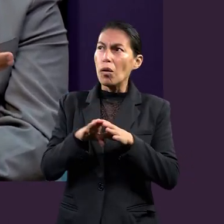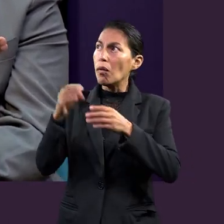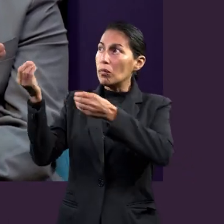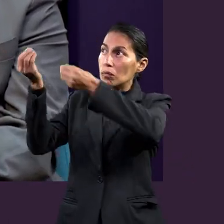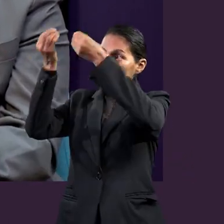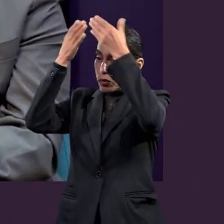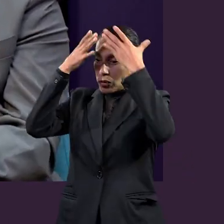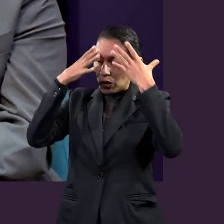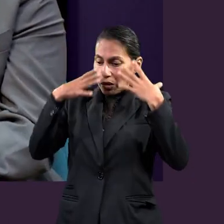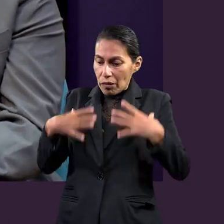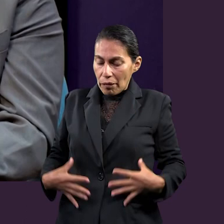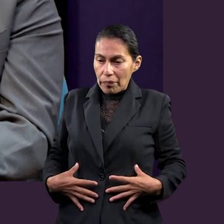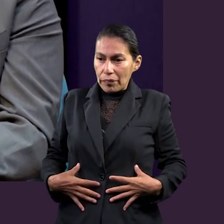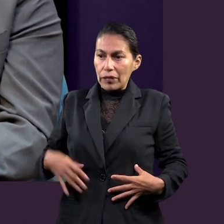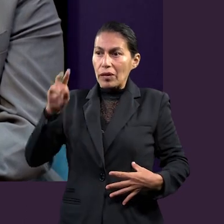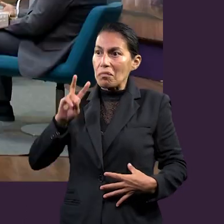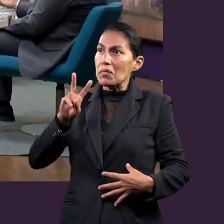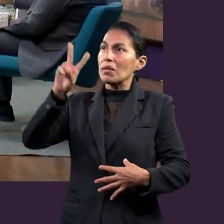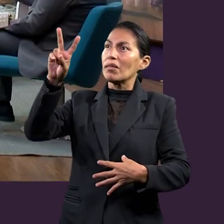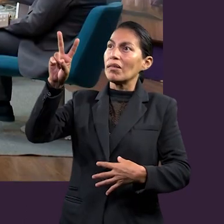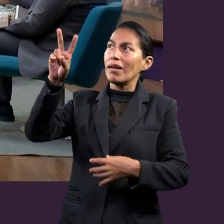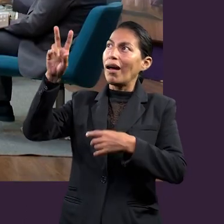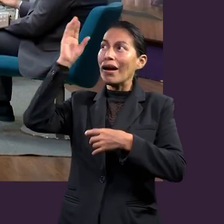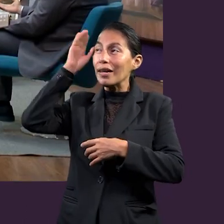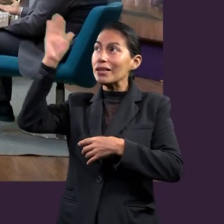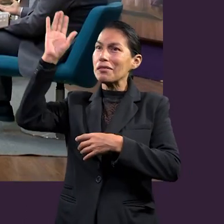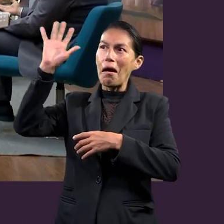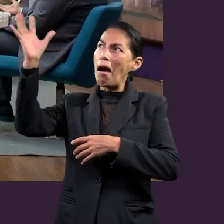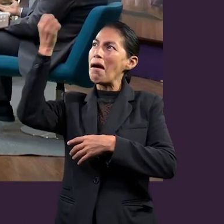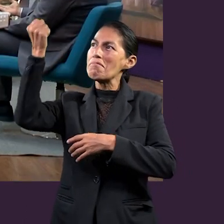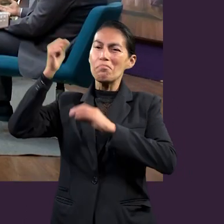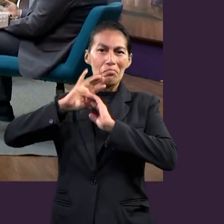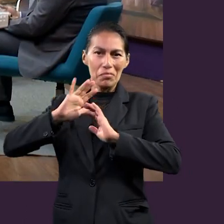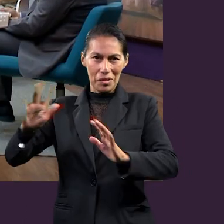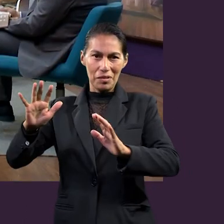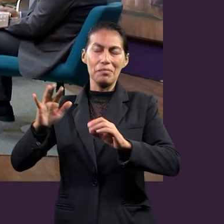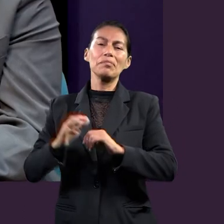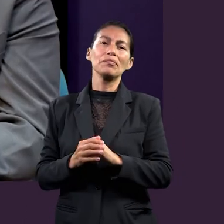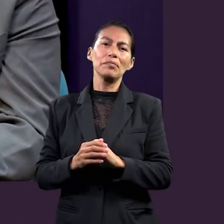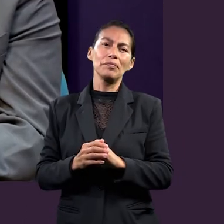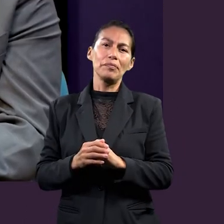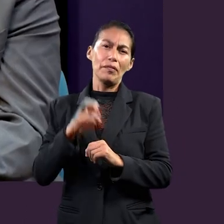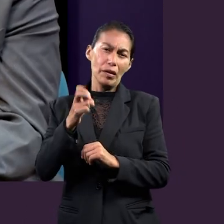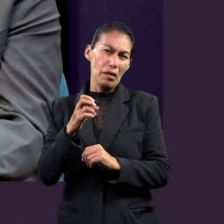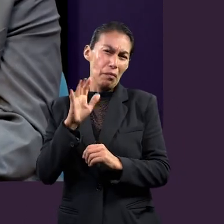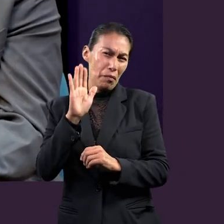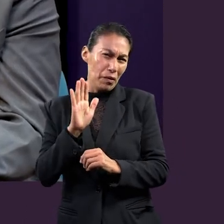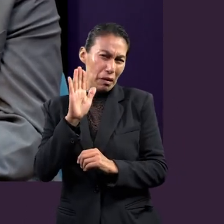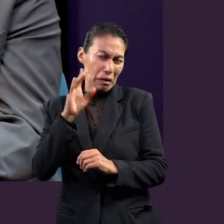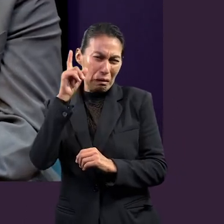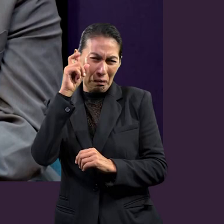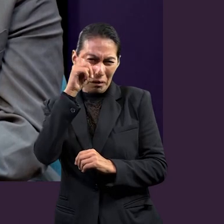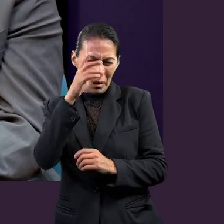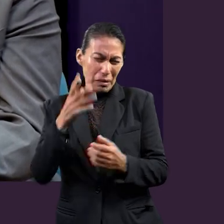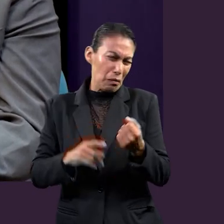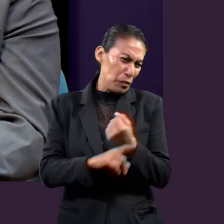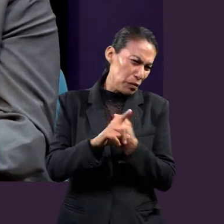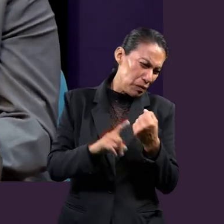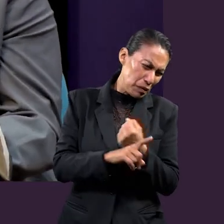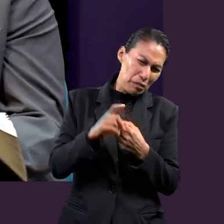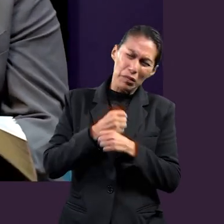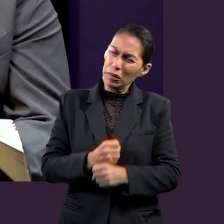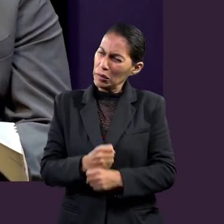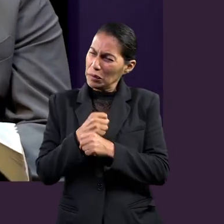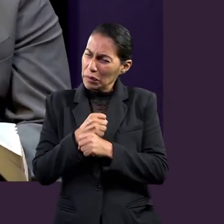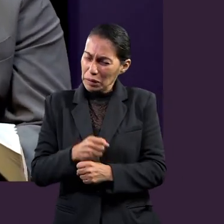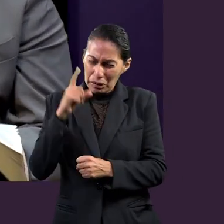elementos de la armadura, nos da la victoria. La victoria ya está en Cristo. Y por muy difícil que aparezca el escenario,